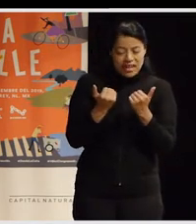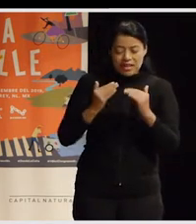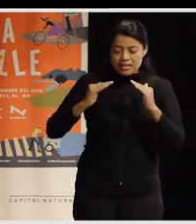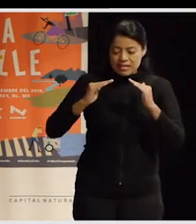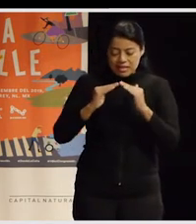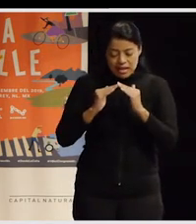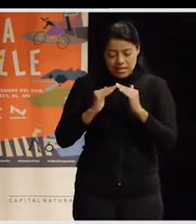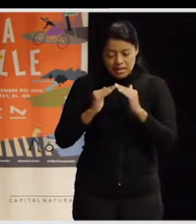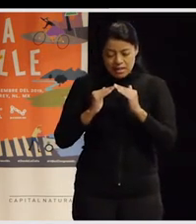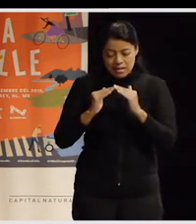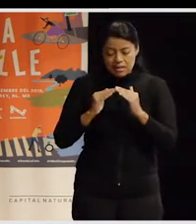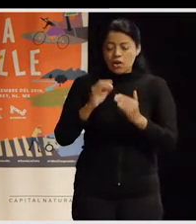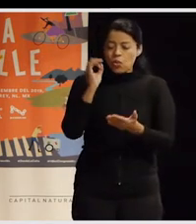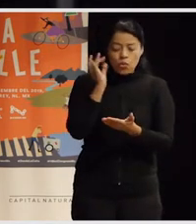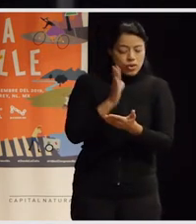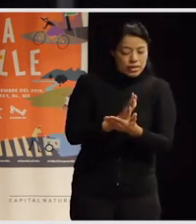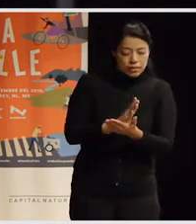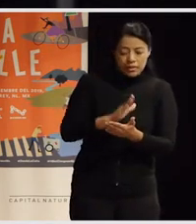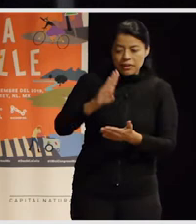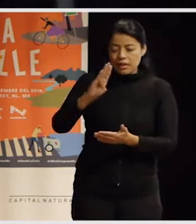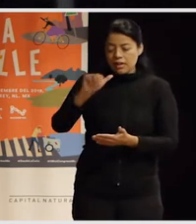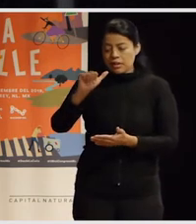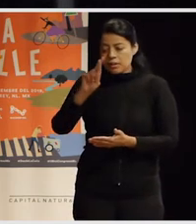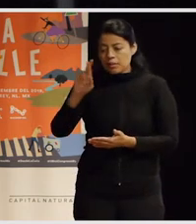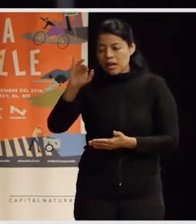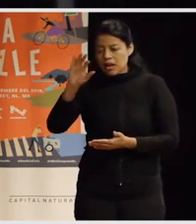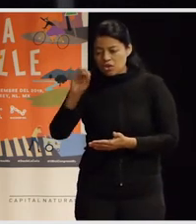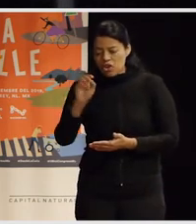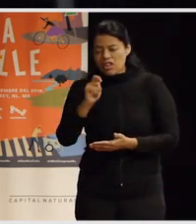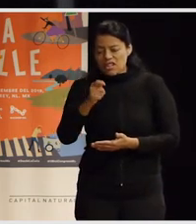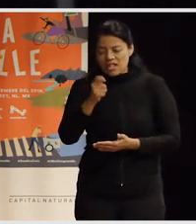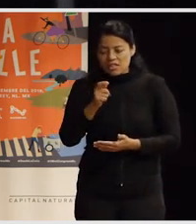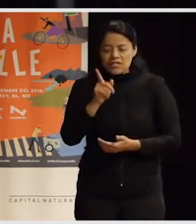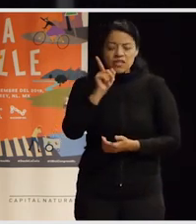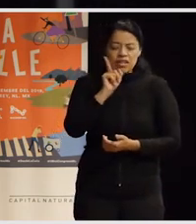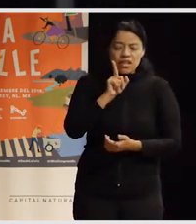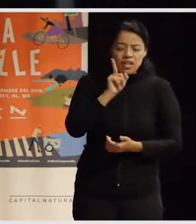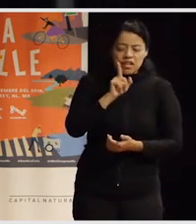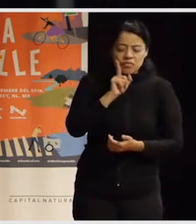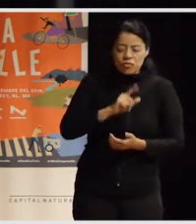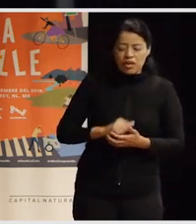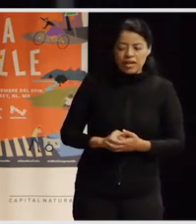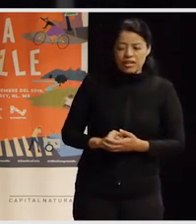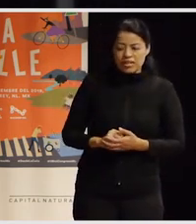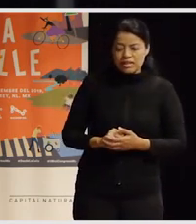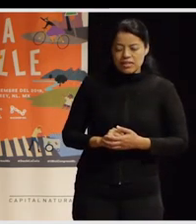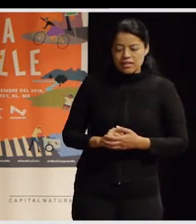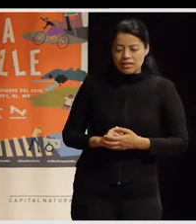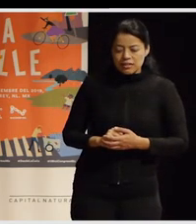existía la dimensión barrio. Es decir, las mujeres en la reproducción de esta, digamos, esta mitad